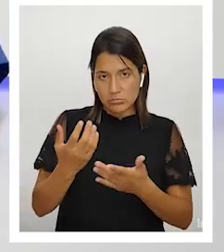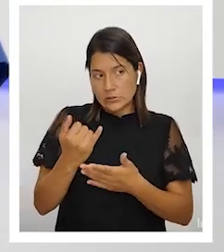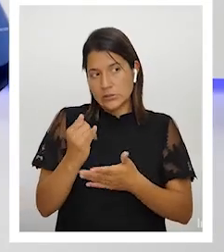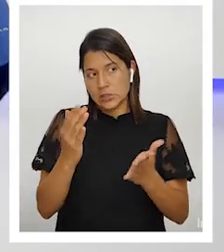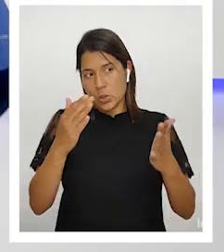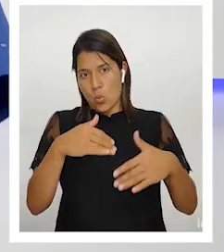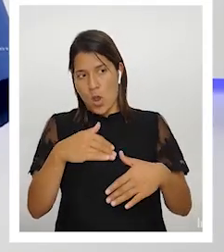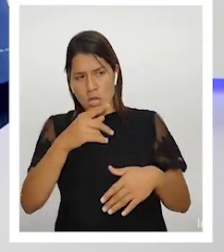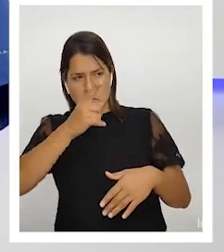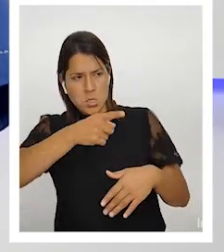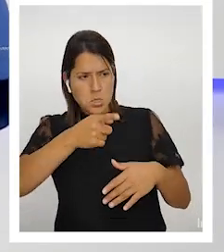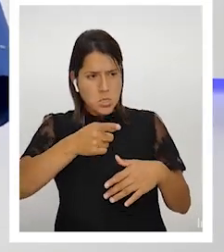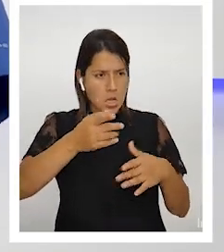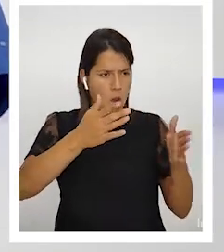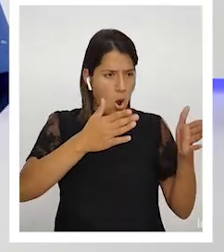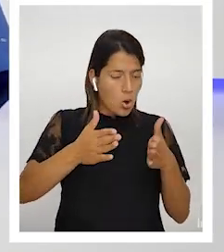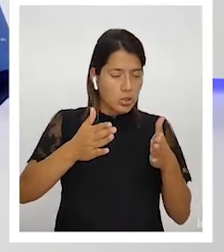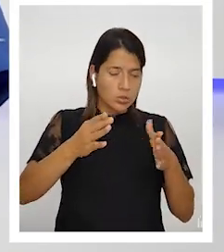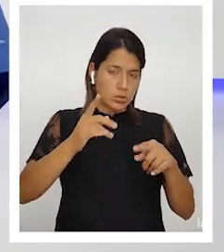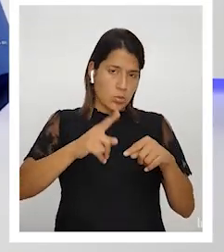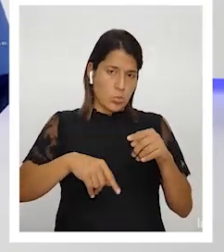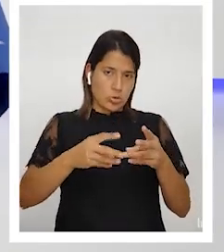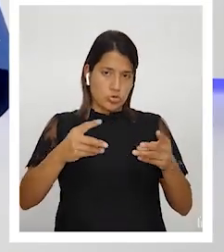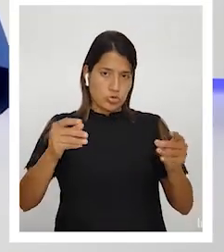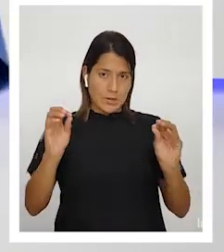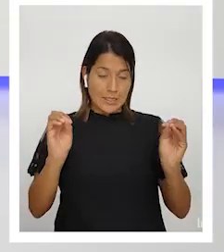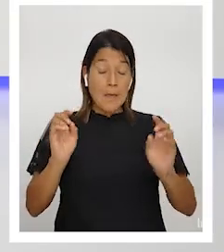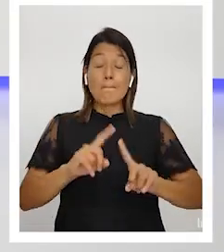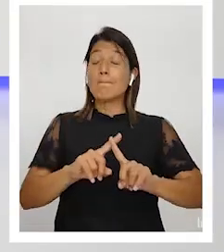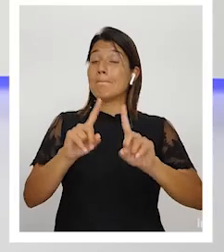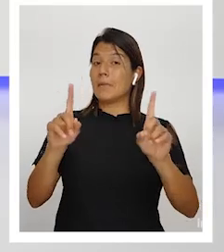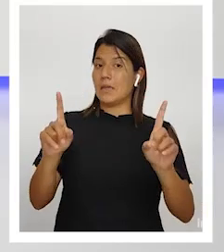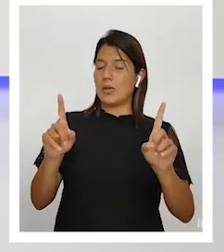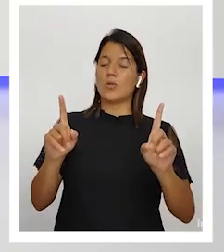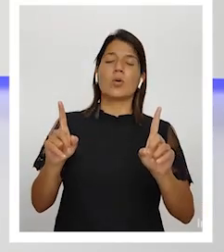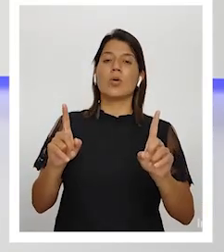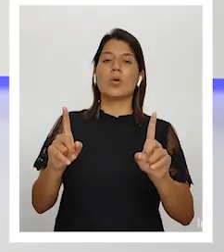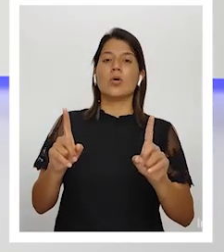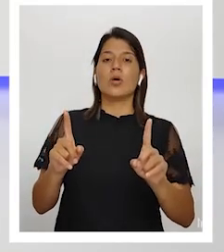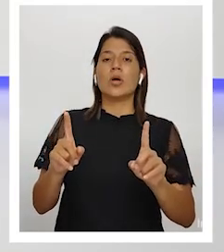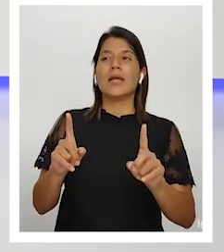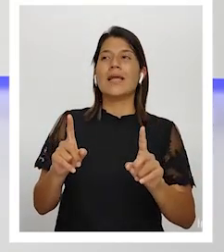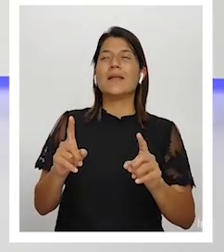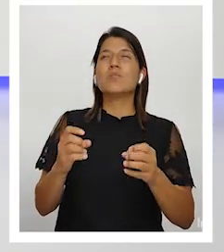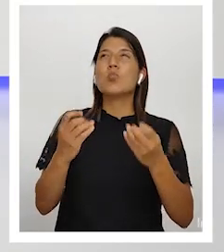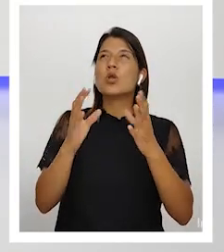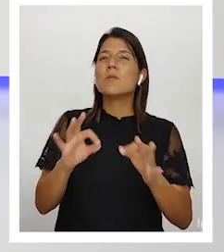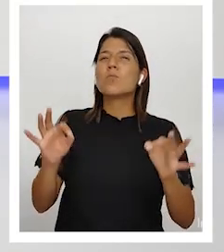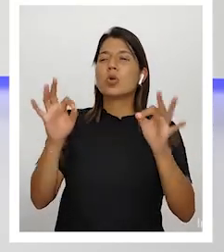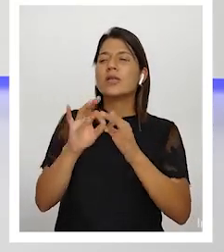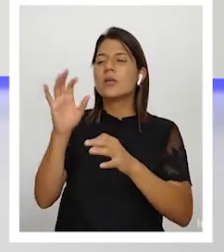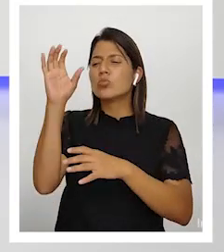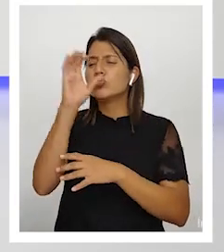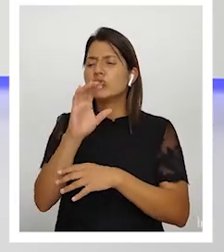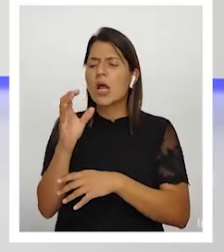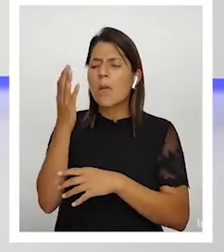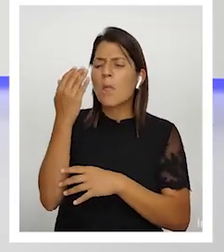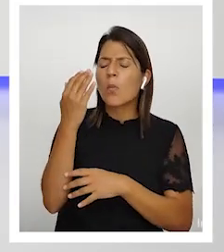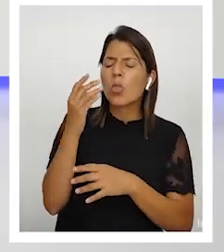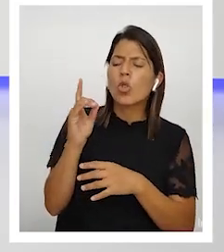nada pero otra cosa muy diferente es no actuar sobre las causas pensar que actuamos sobre los